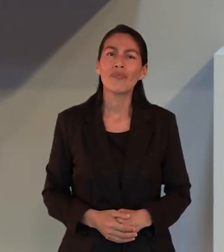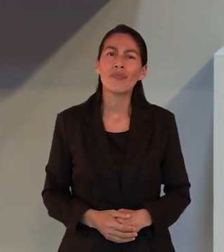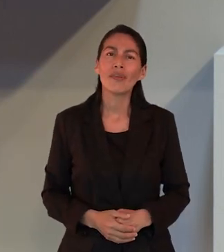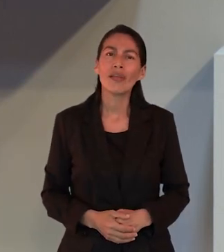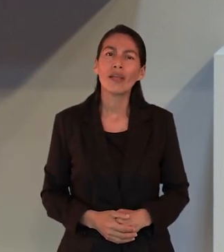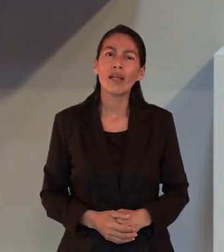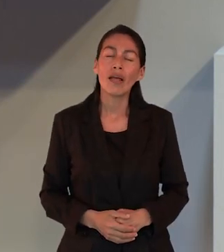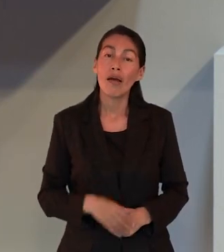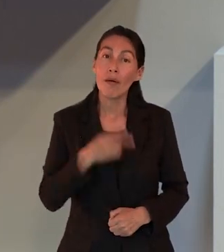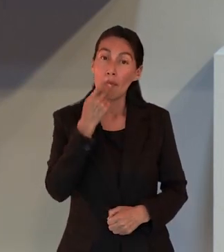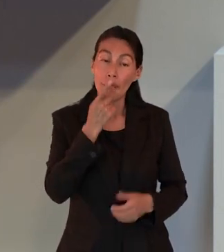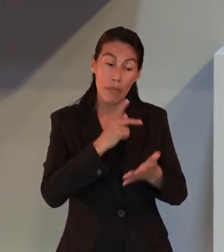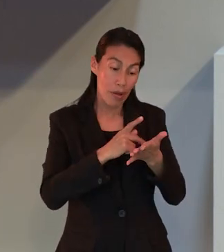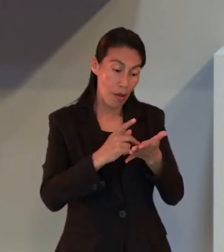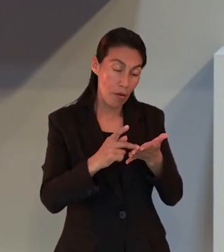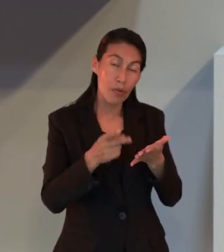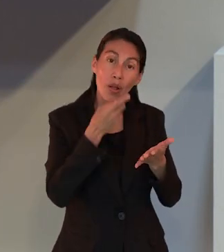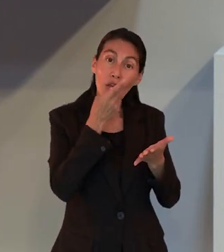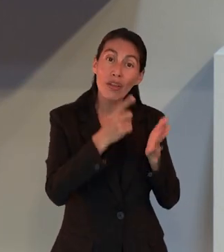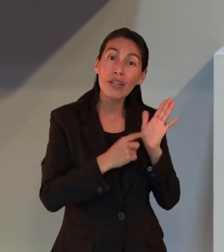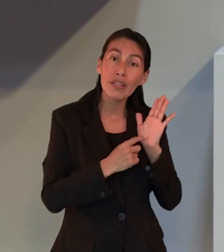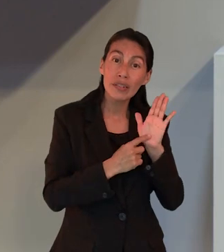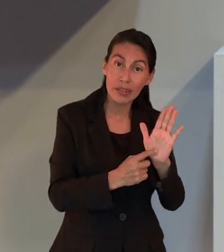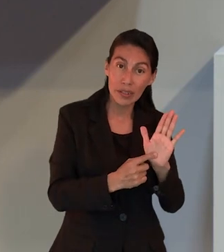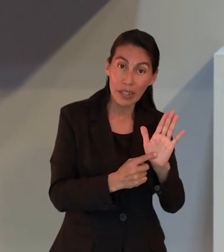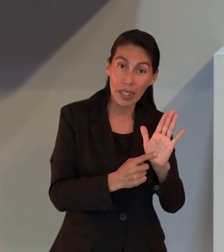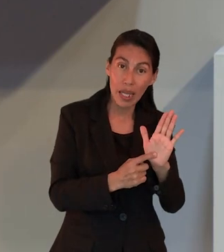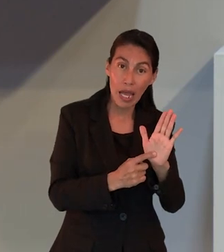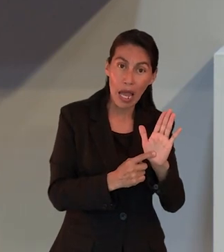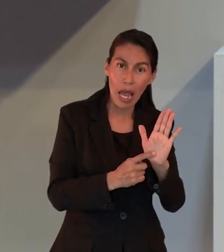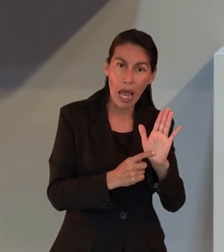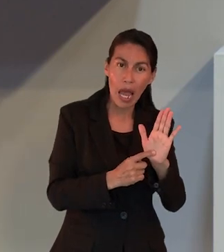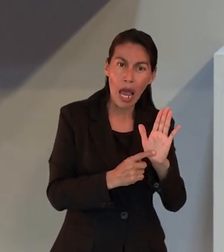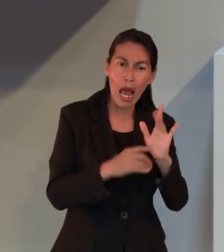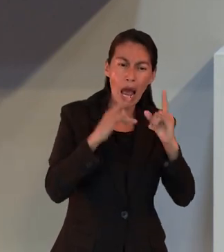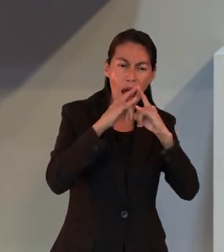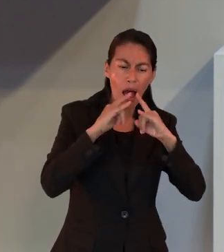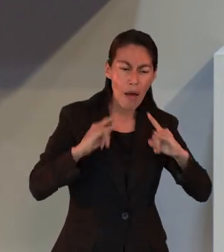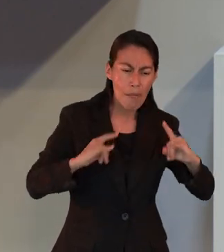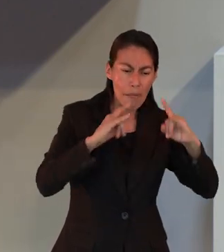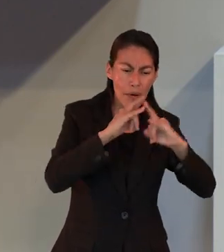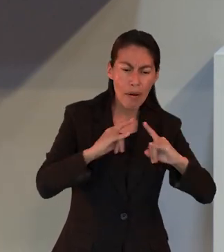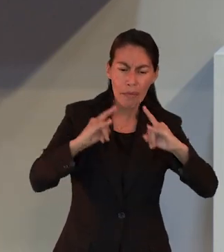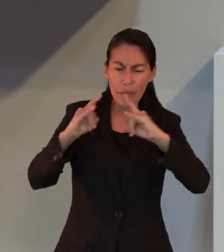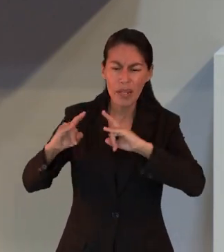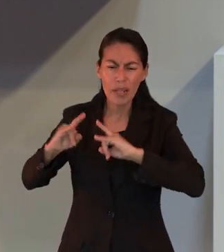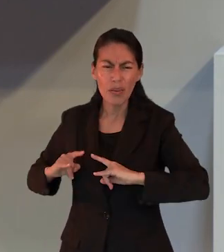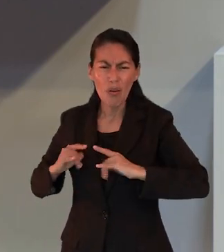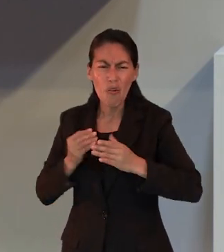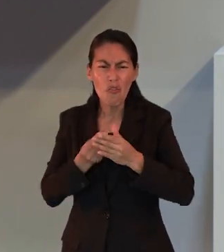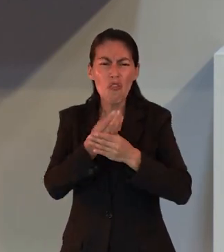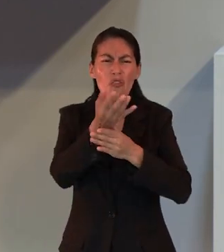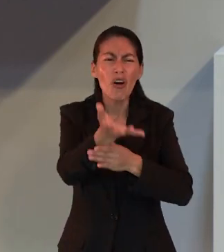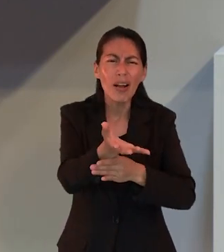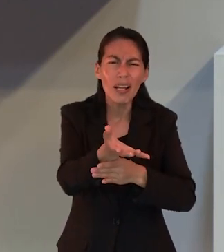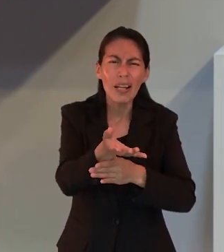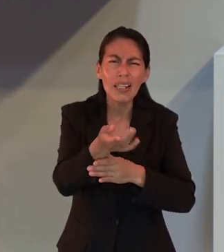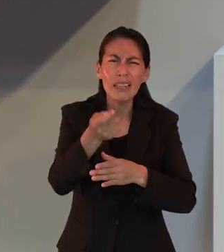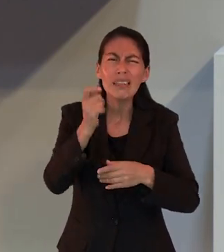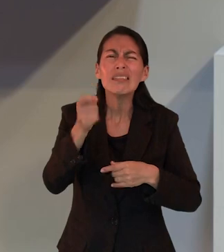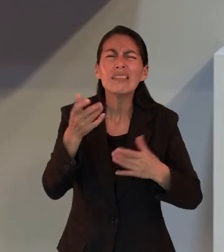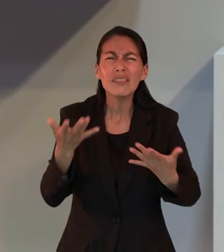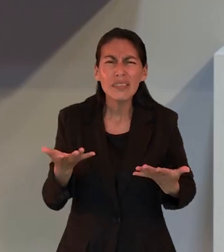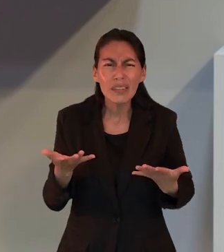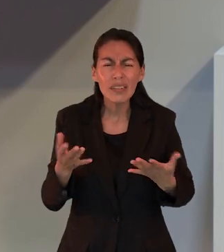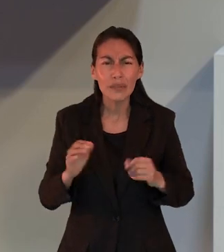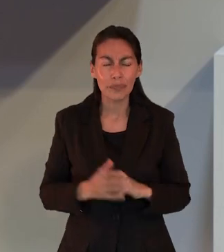aquí hace mención Pablo acerca de salir fuera del campamento. ¿Qué significa esa frase salir